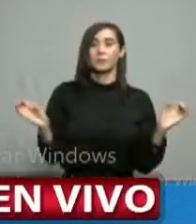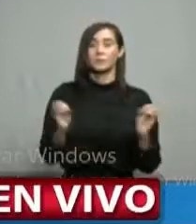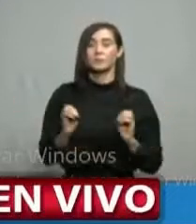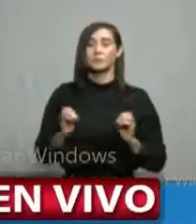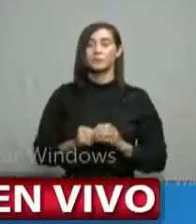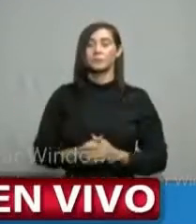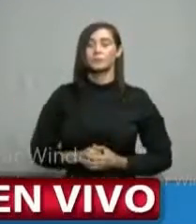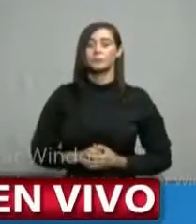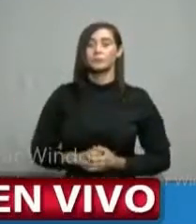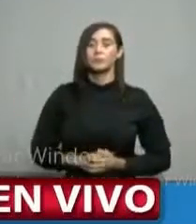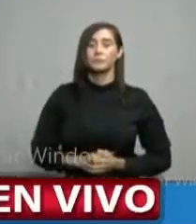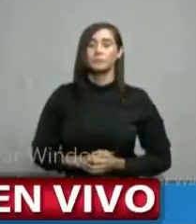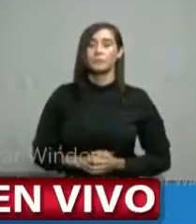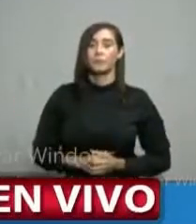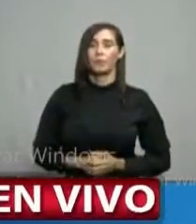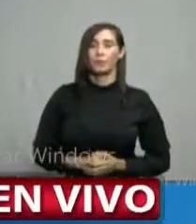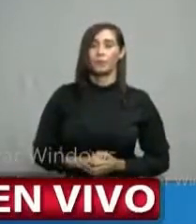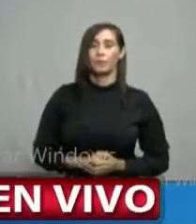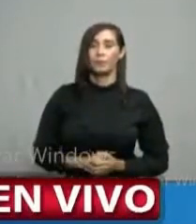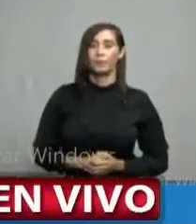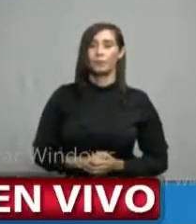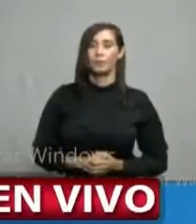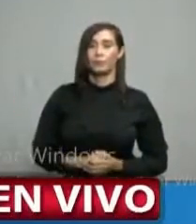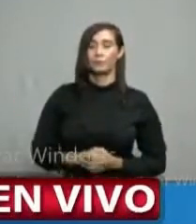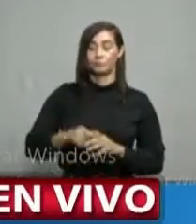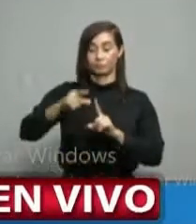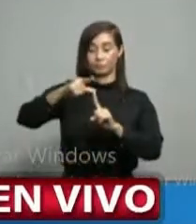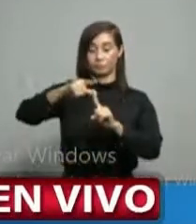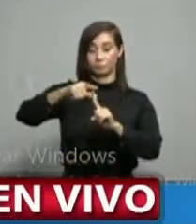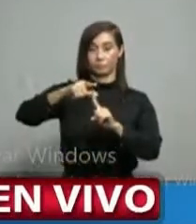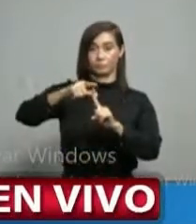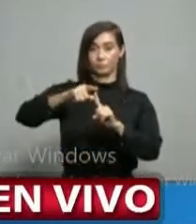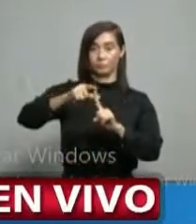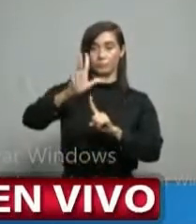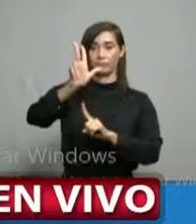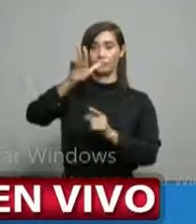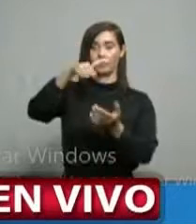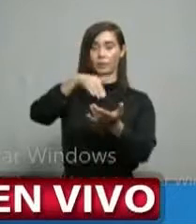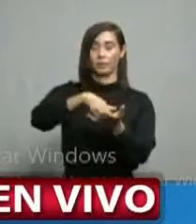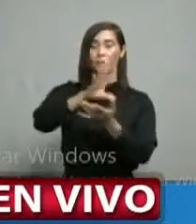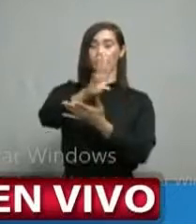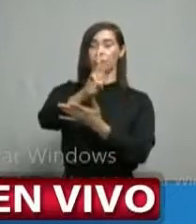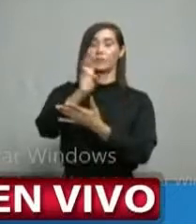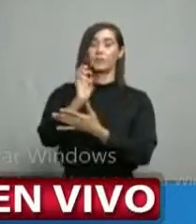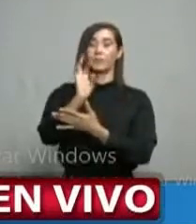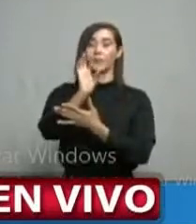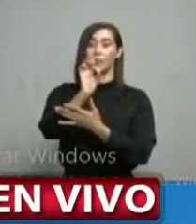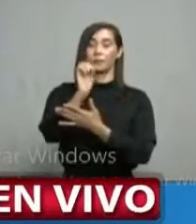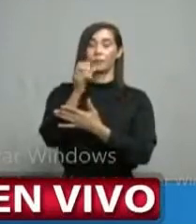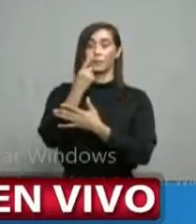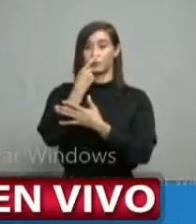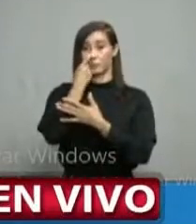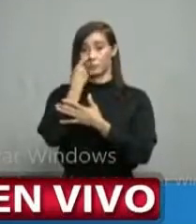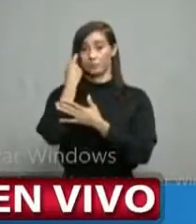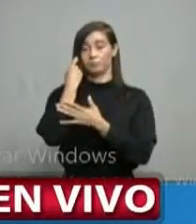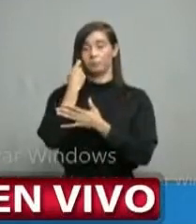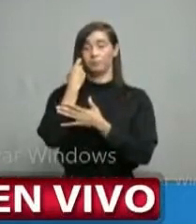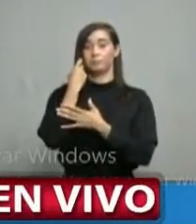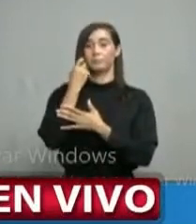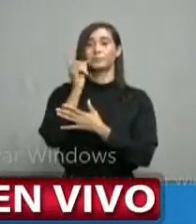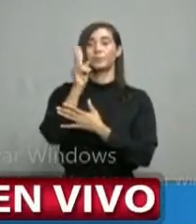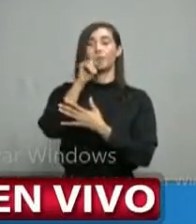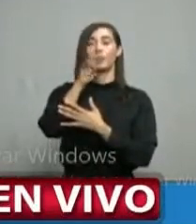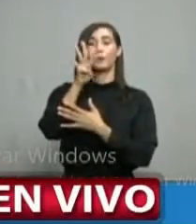fallecimientos. San Cristóbal, 3.690 pruebas realizadas,